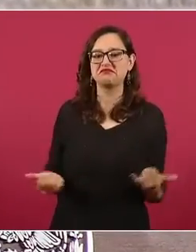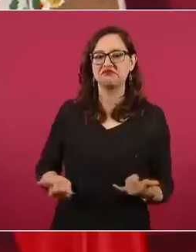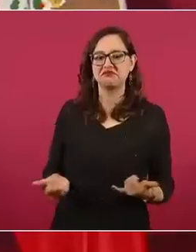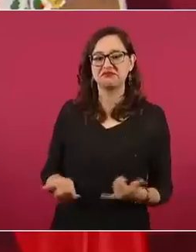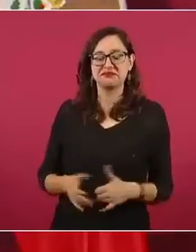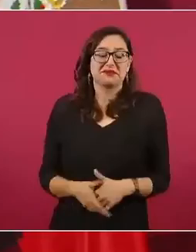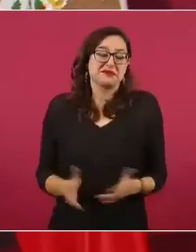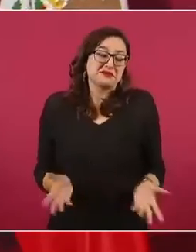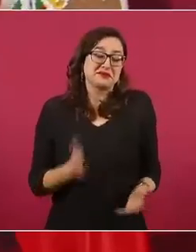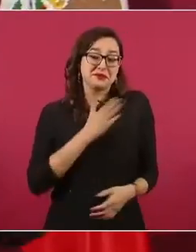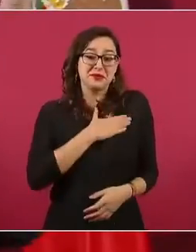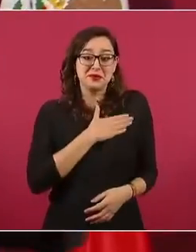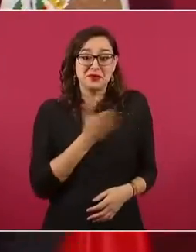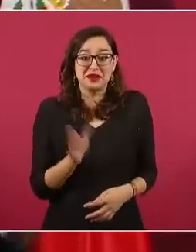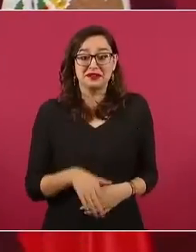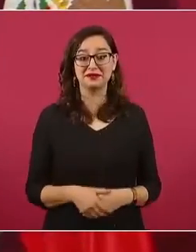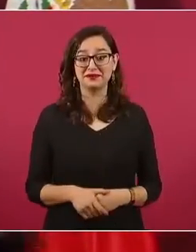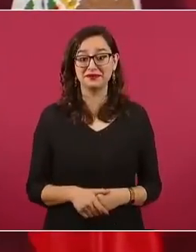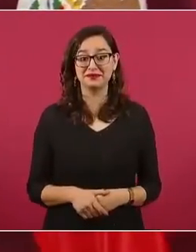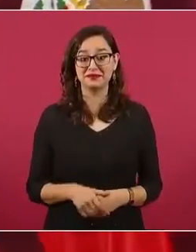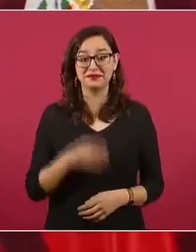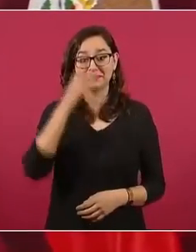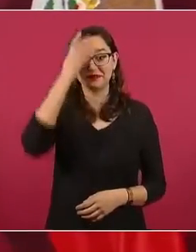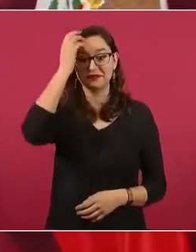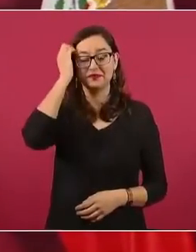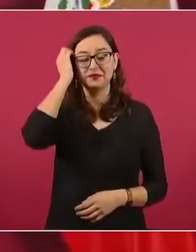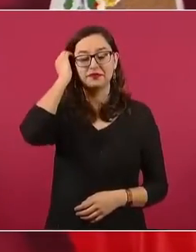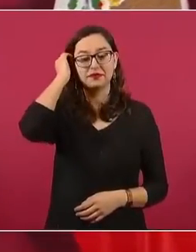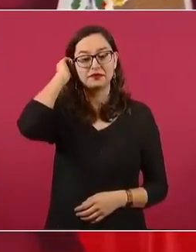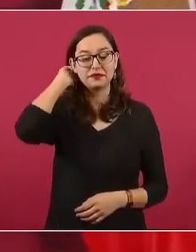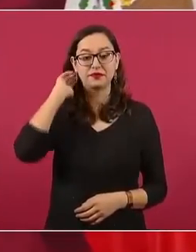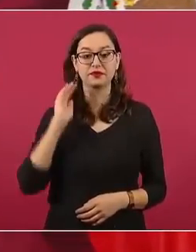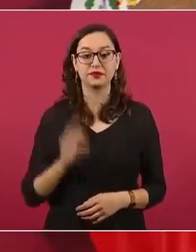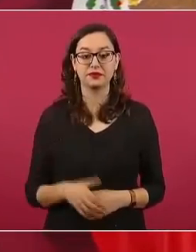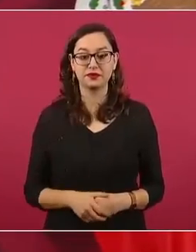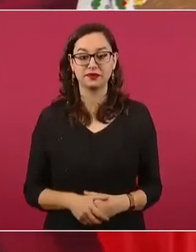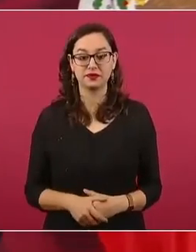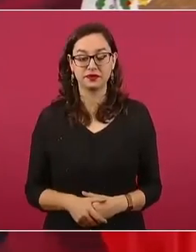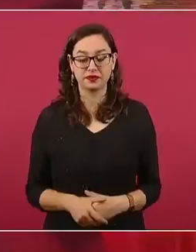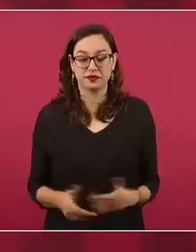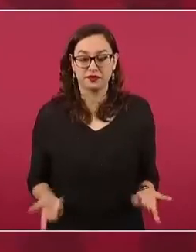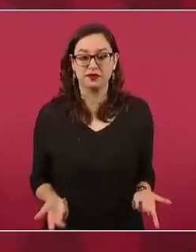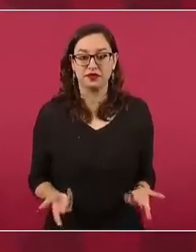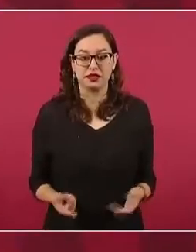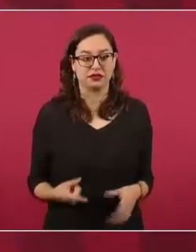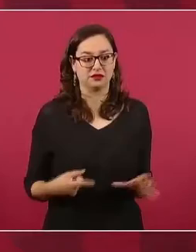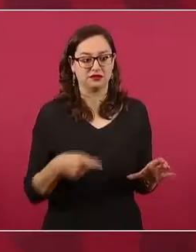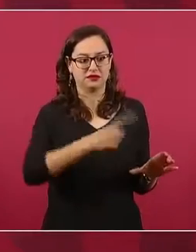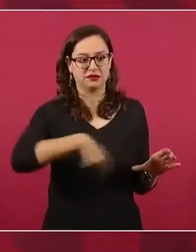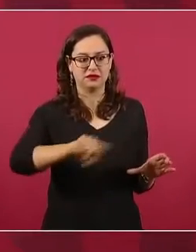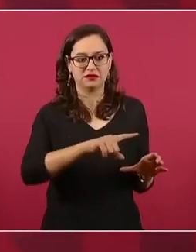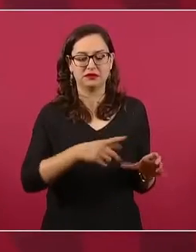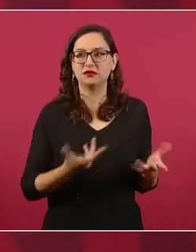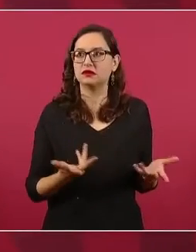Por eso también muchos se desubican porque no